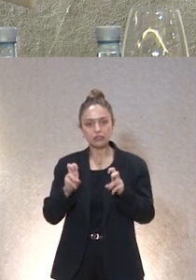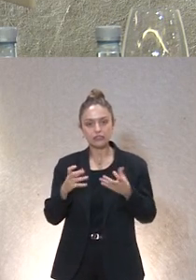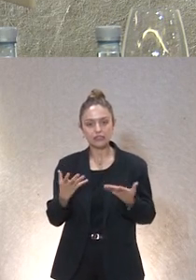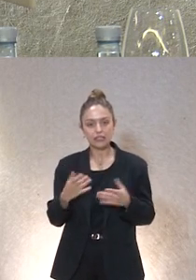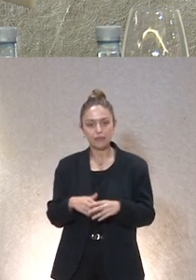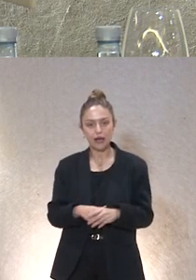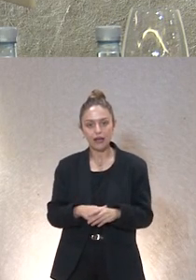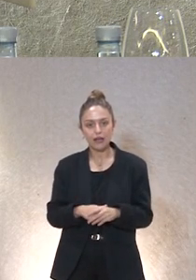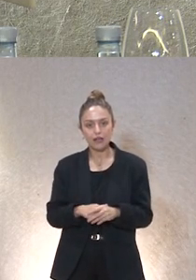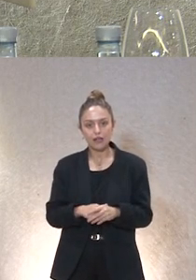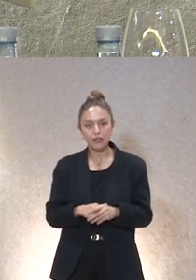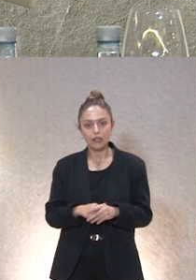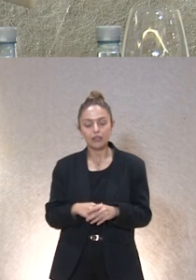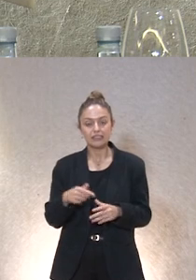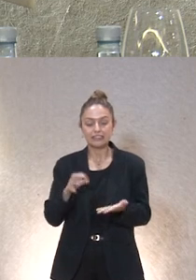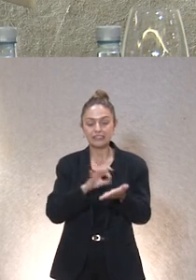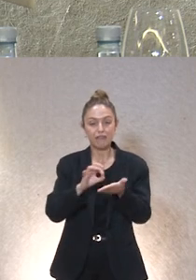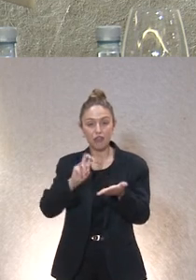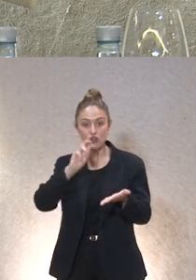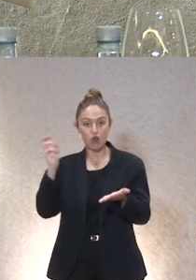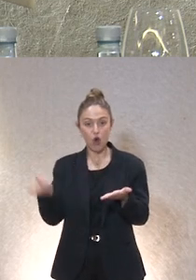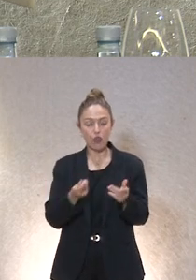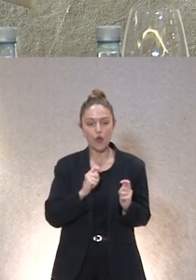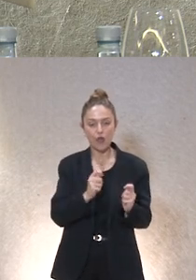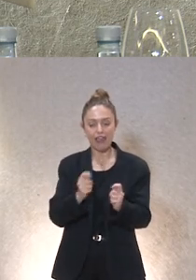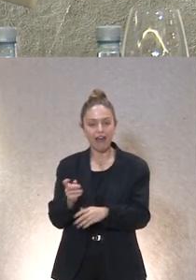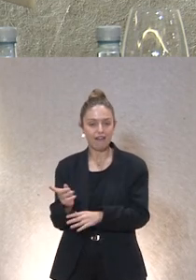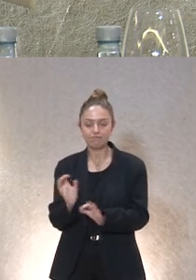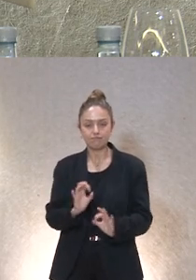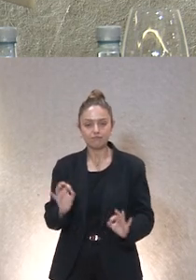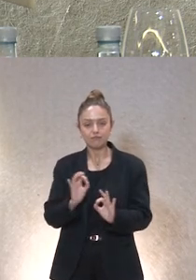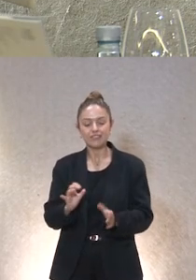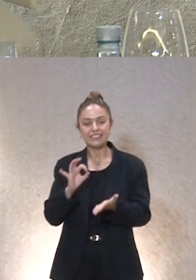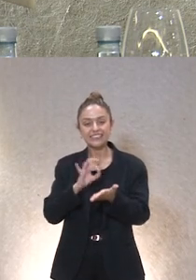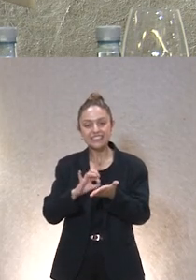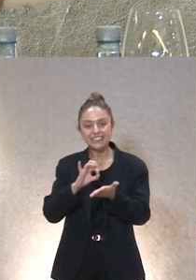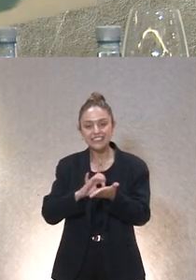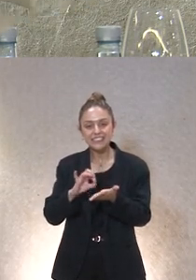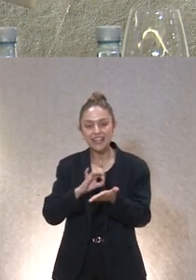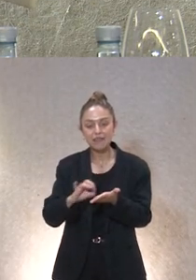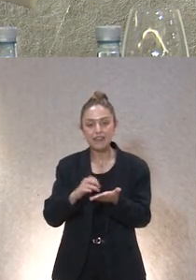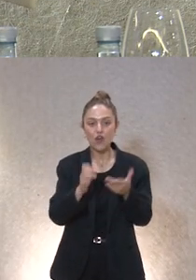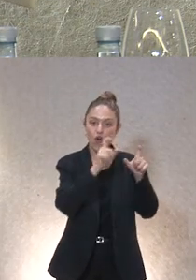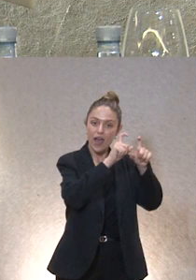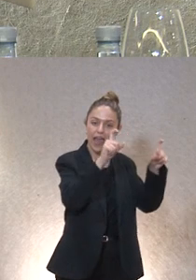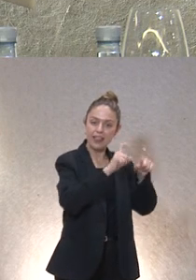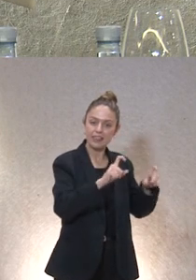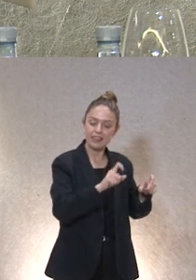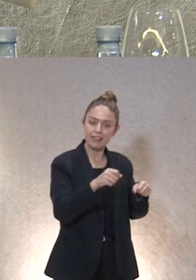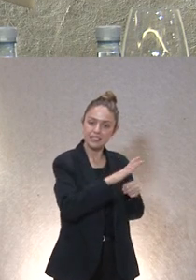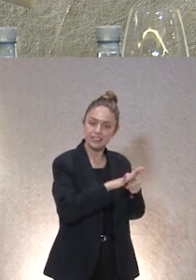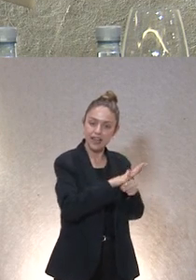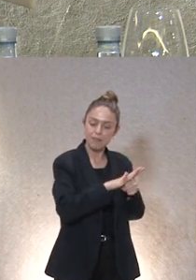prestamos ningún otro servicio o sea todas las personas reciben el servicio por entidades del sector